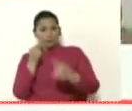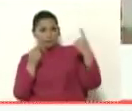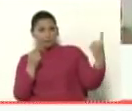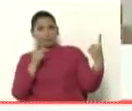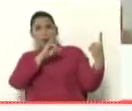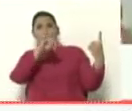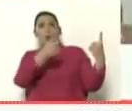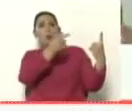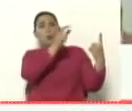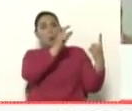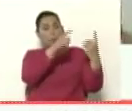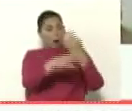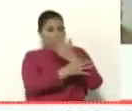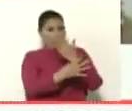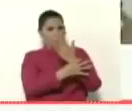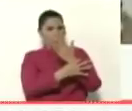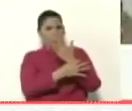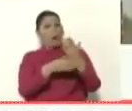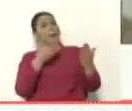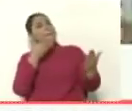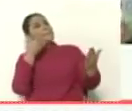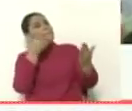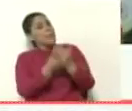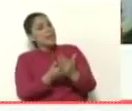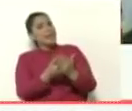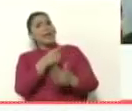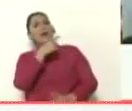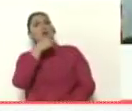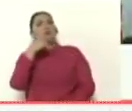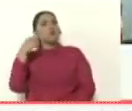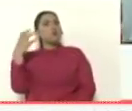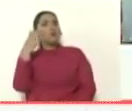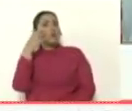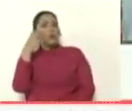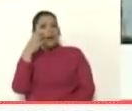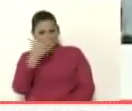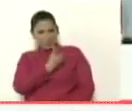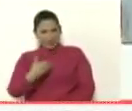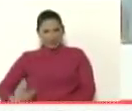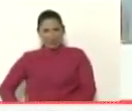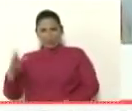le dice, pídele a Duque, suponemos que se refiere a Iván Duque,